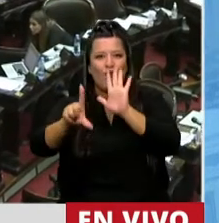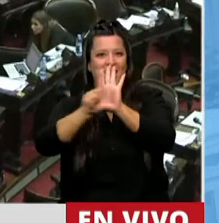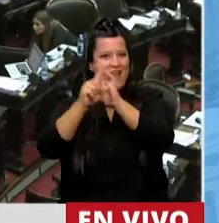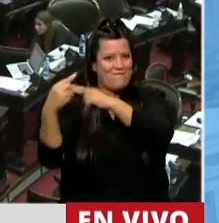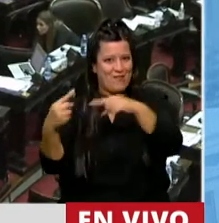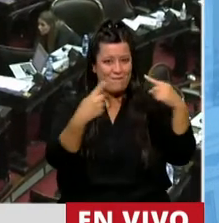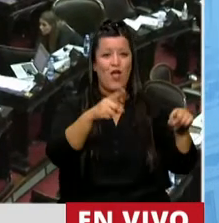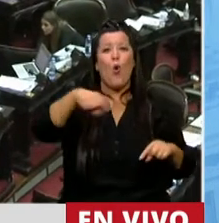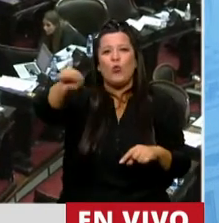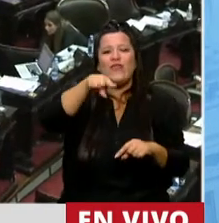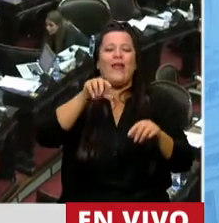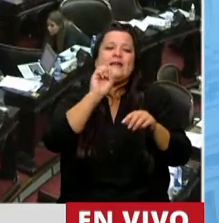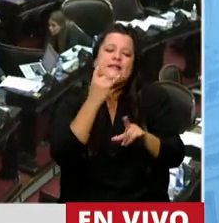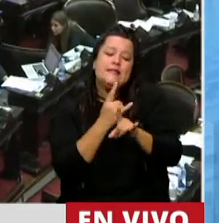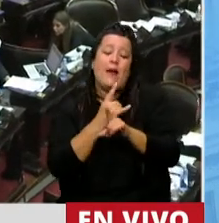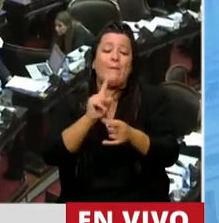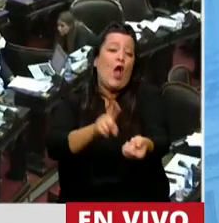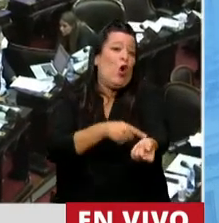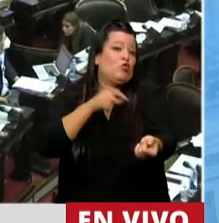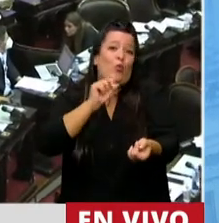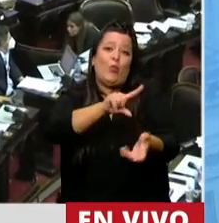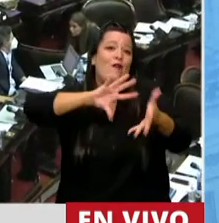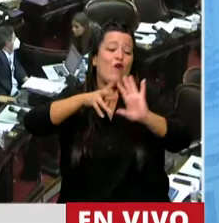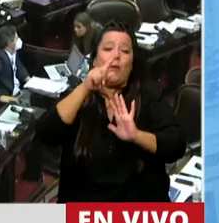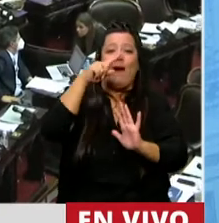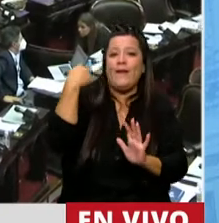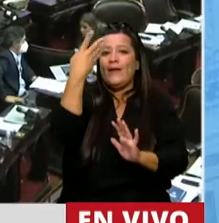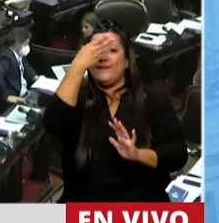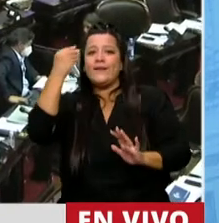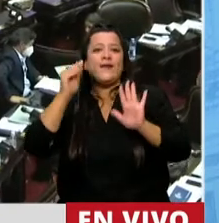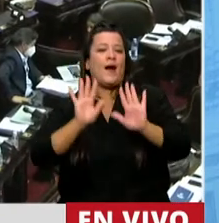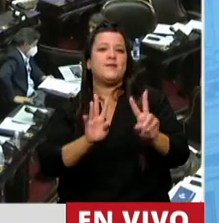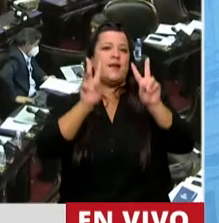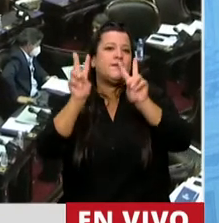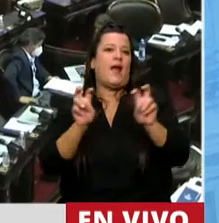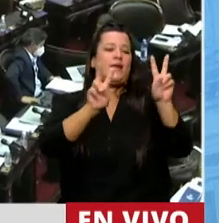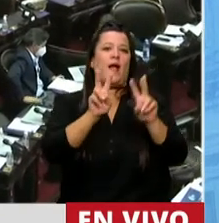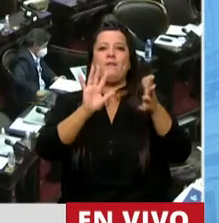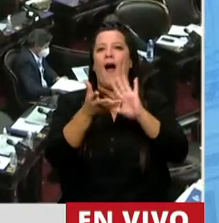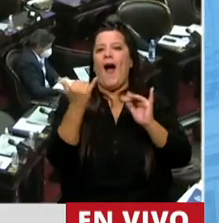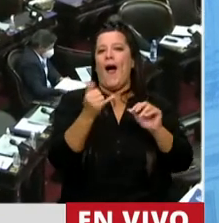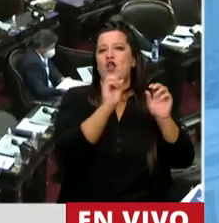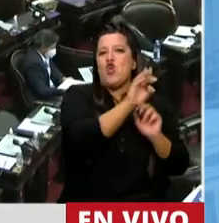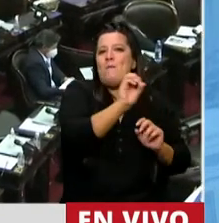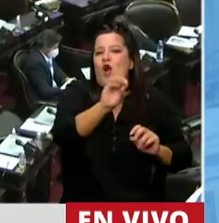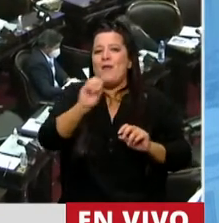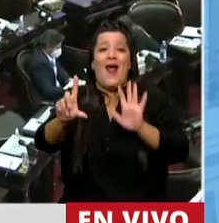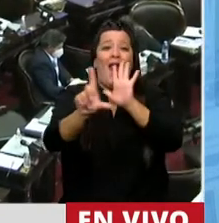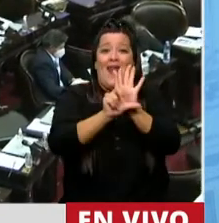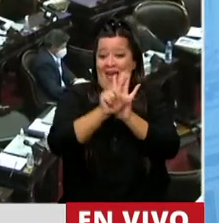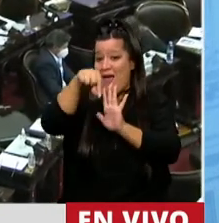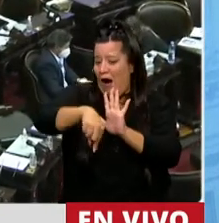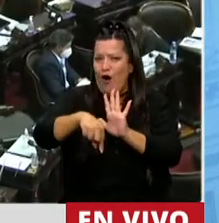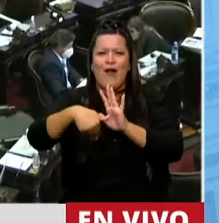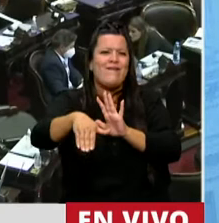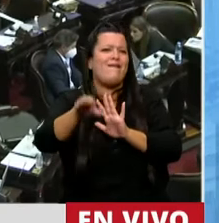ahora, ustedes le ponen nombre a las leyes, que una costumbre que tiene ya varios años, y esta ley se llama o se va a